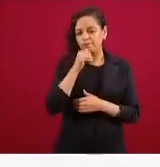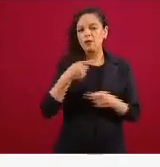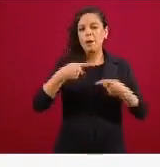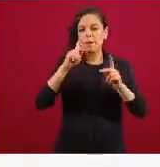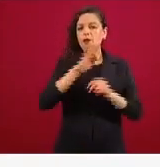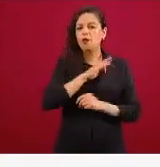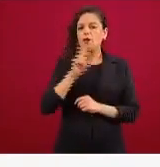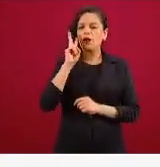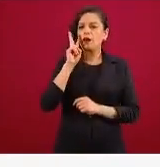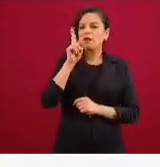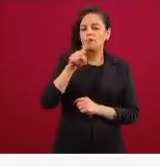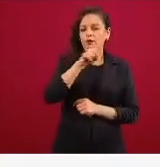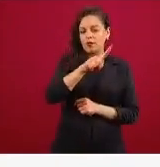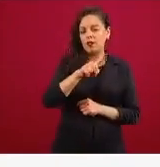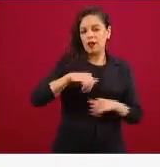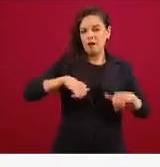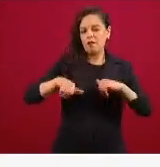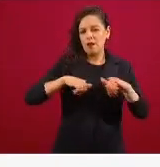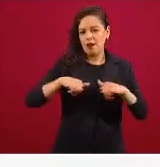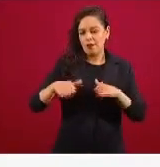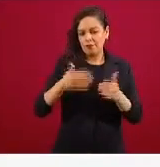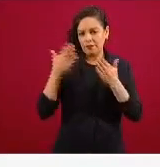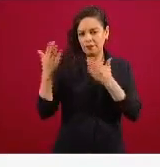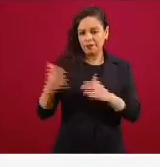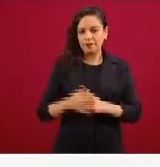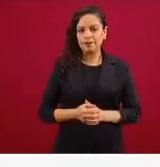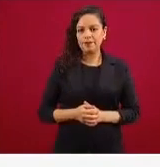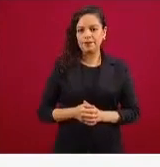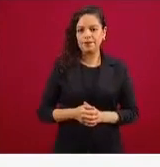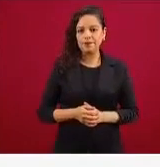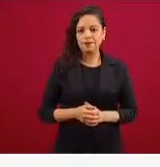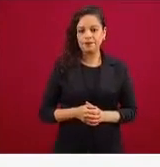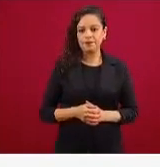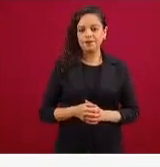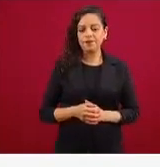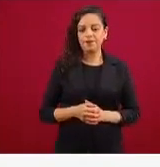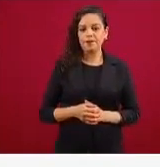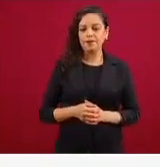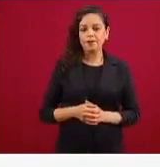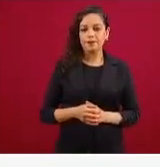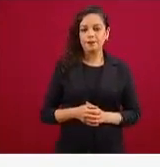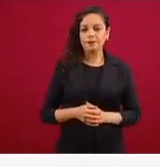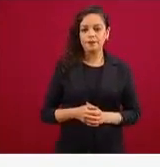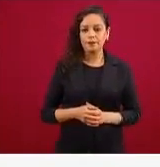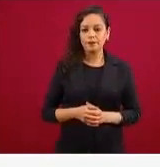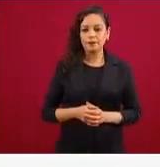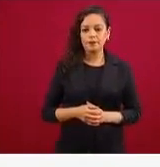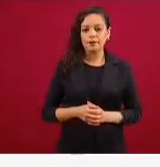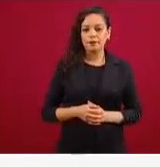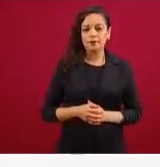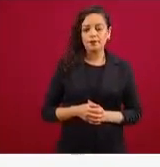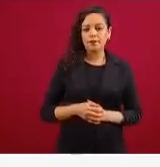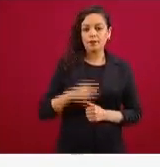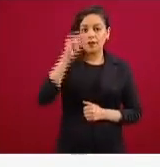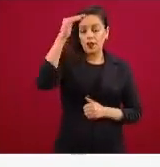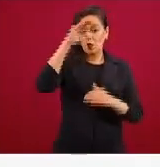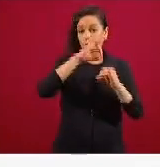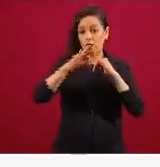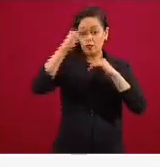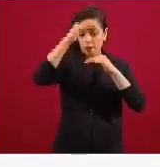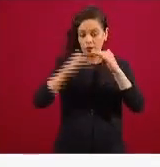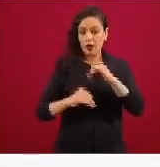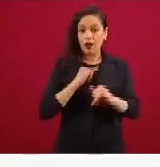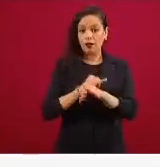pero como todo lo que hemos puesto a disposición en esta liga que se ve al final de la diapositiva